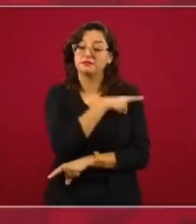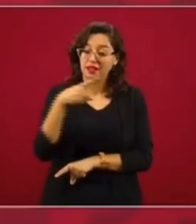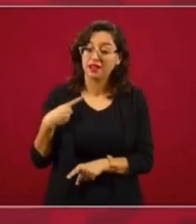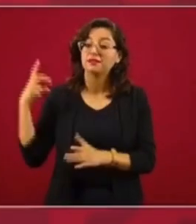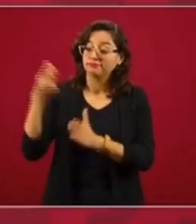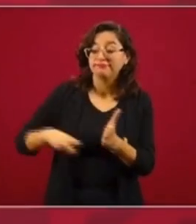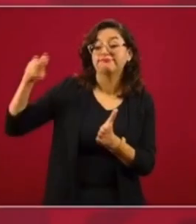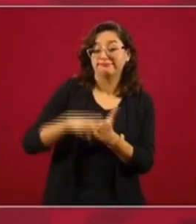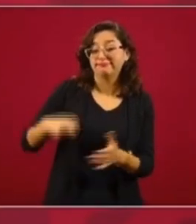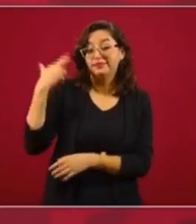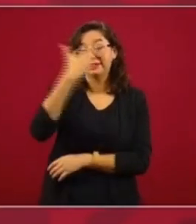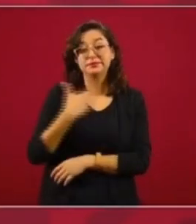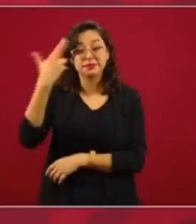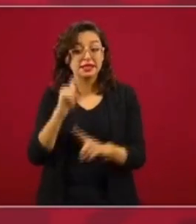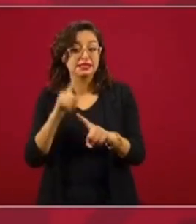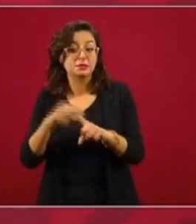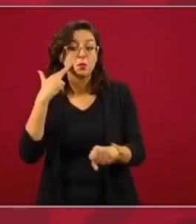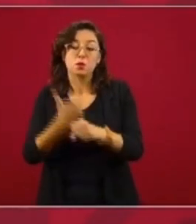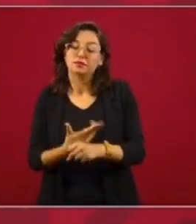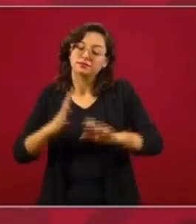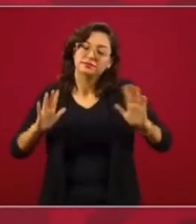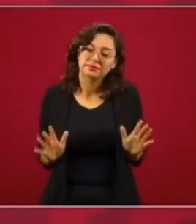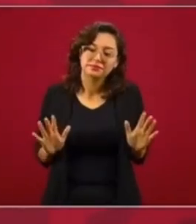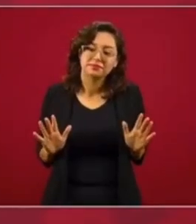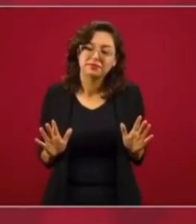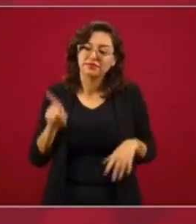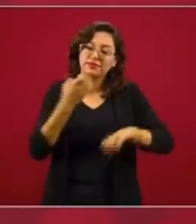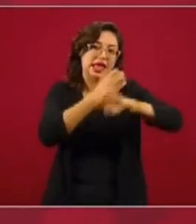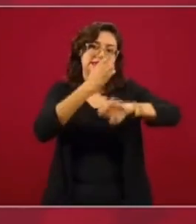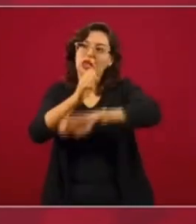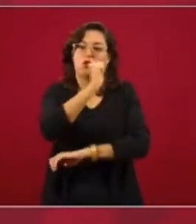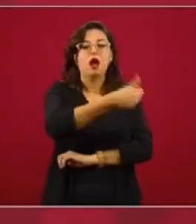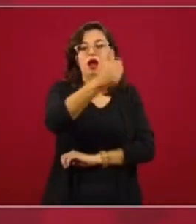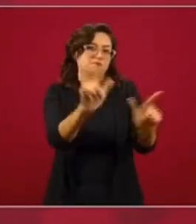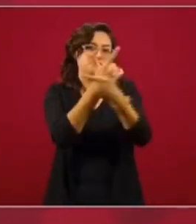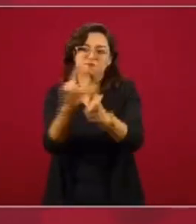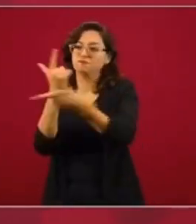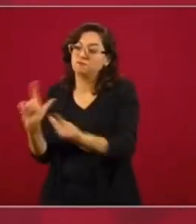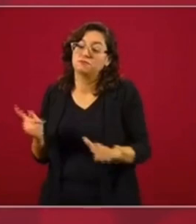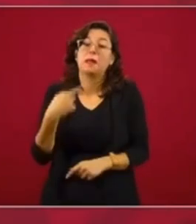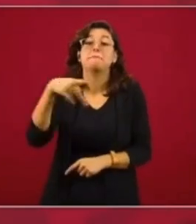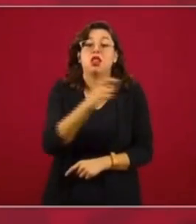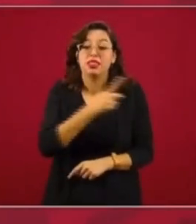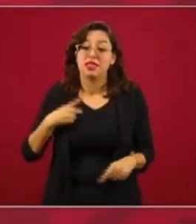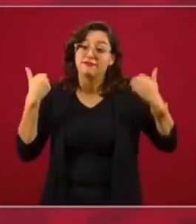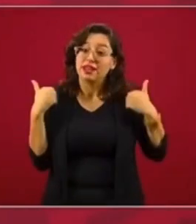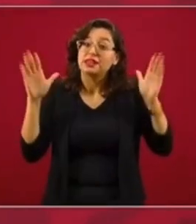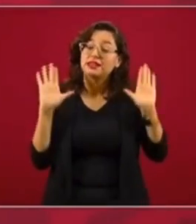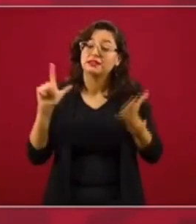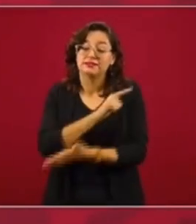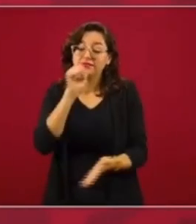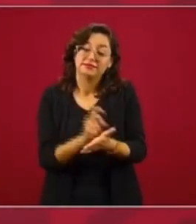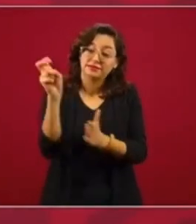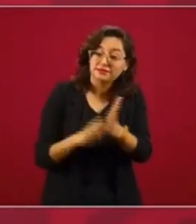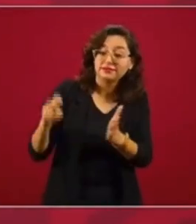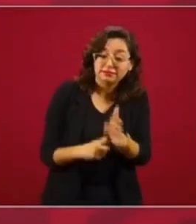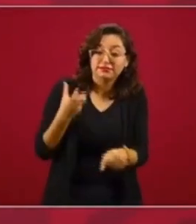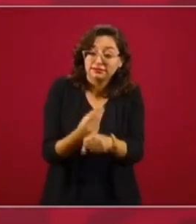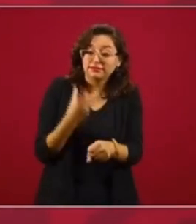revisar. Claro, eso corresponde a la soberanía de los estados, al municipio libre. Son reformas que deben de